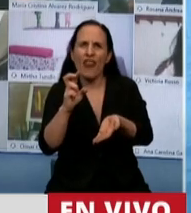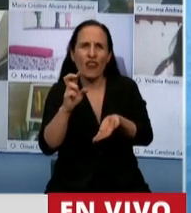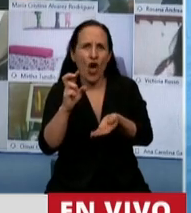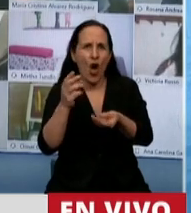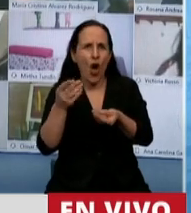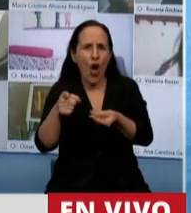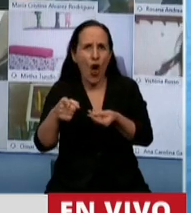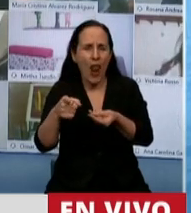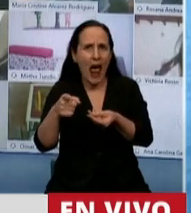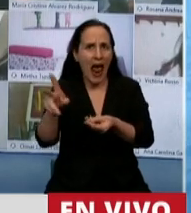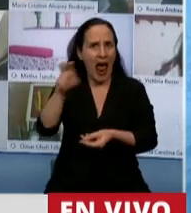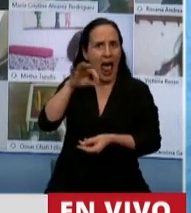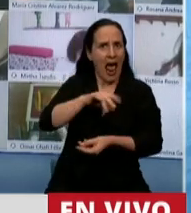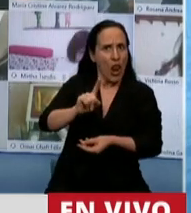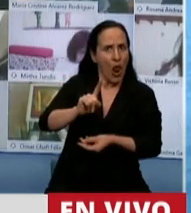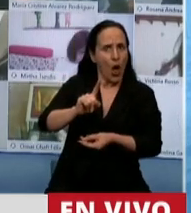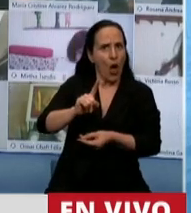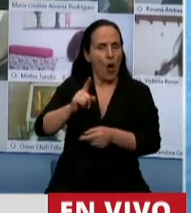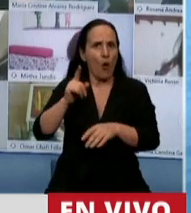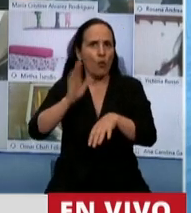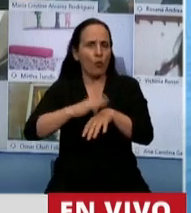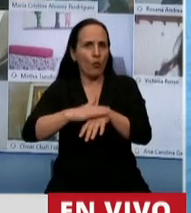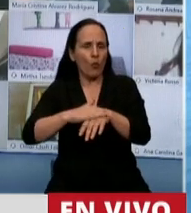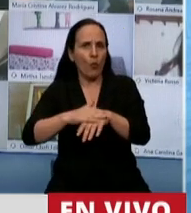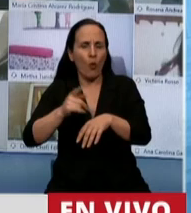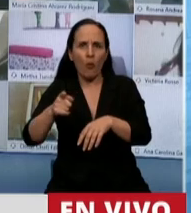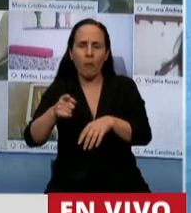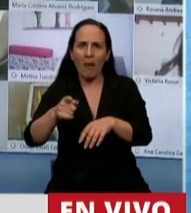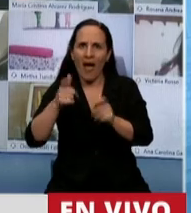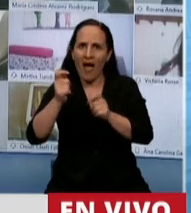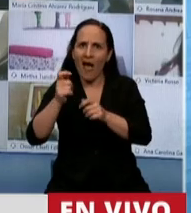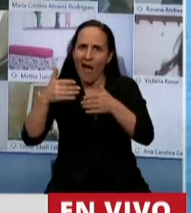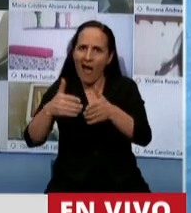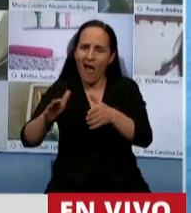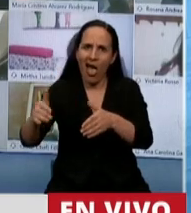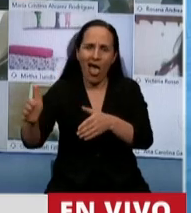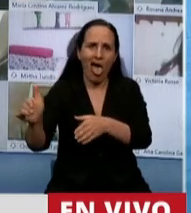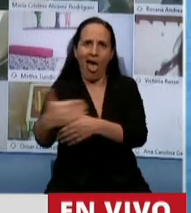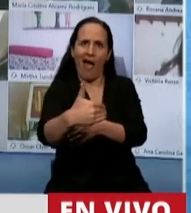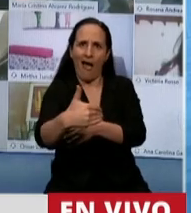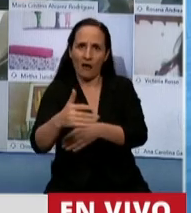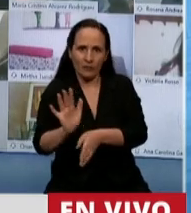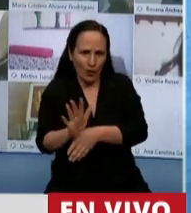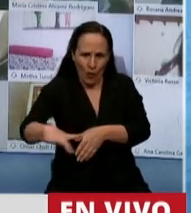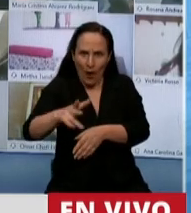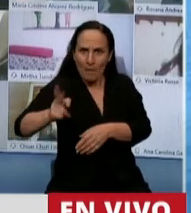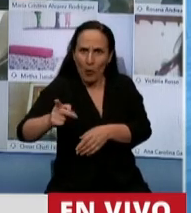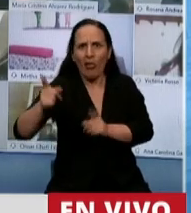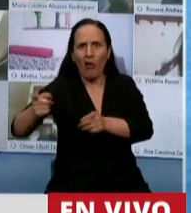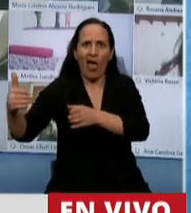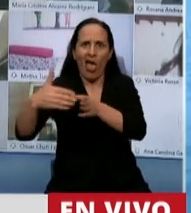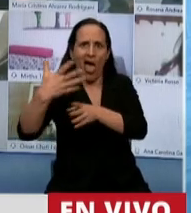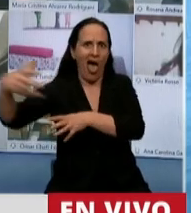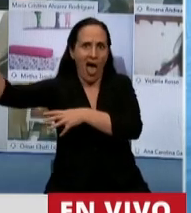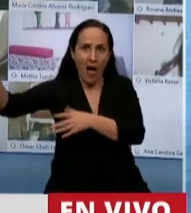causa de la pesca ilegal y no reglamentada, con una consecutiva depredación de nuestros recursos naturales a